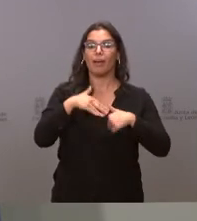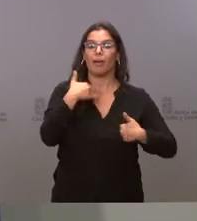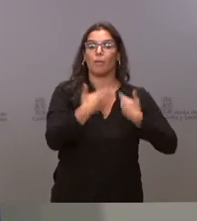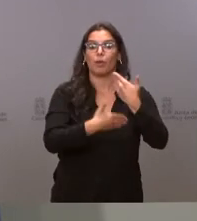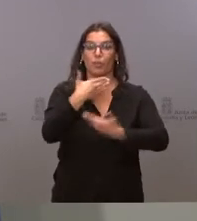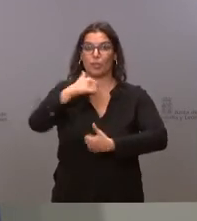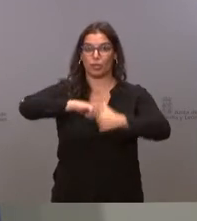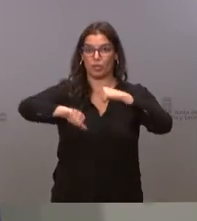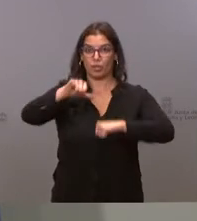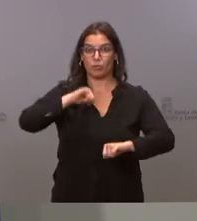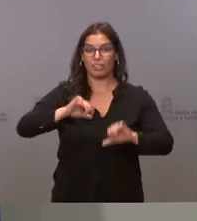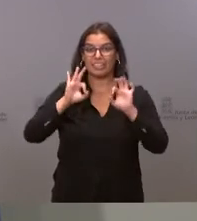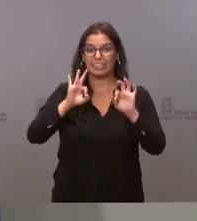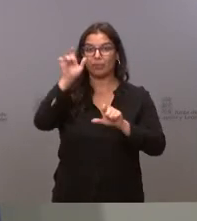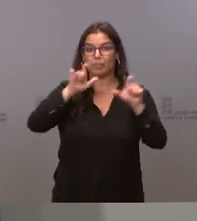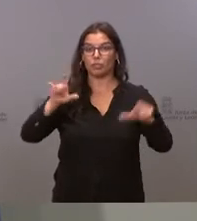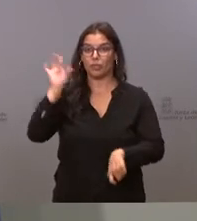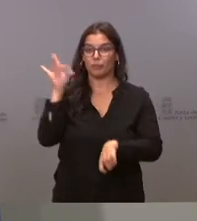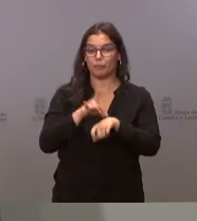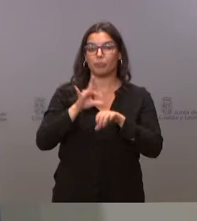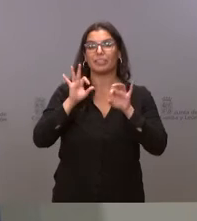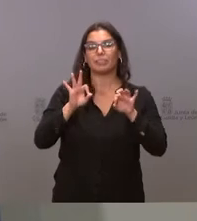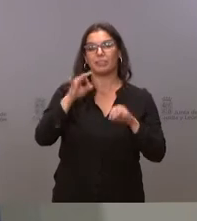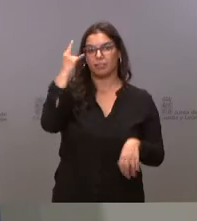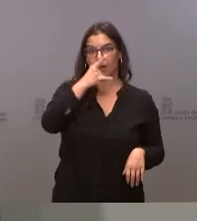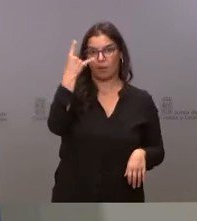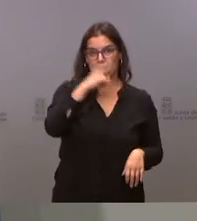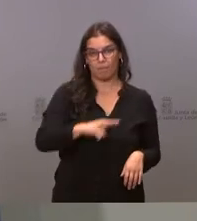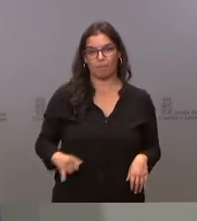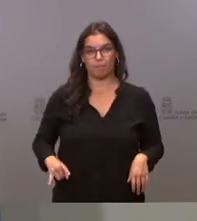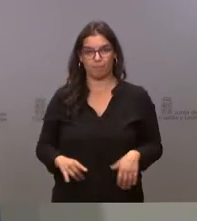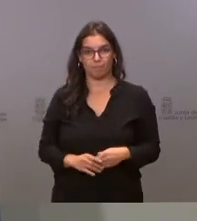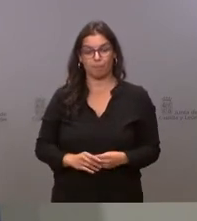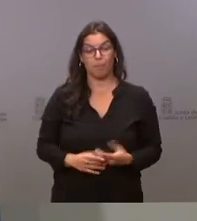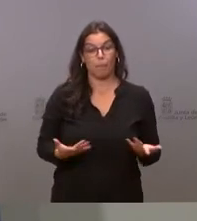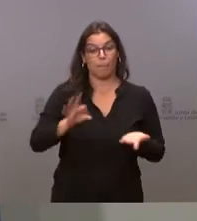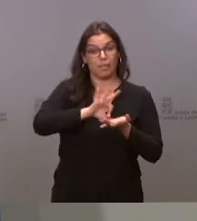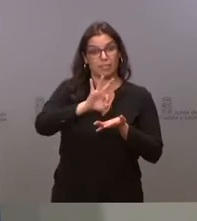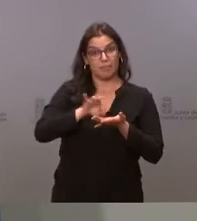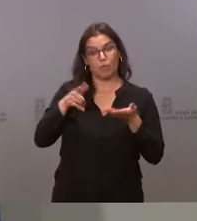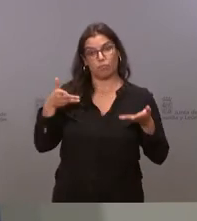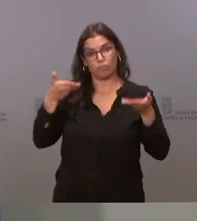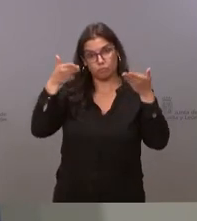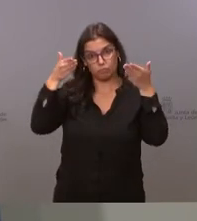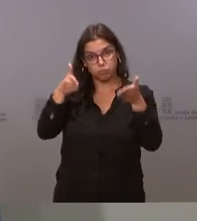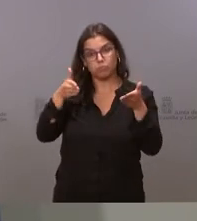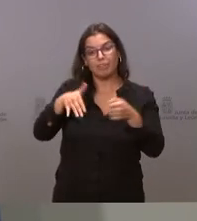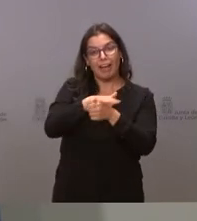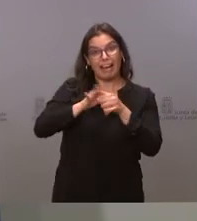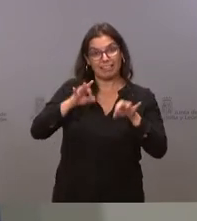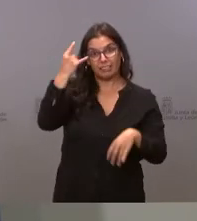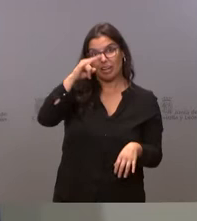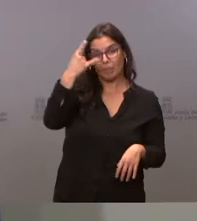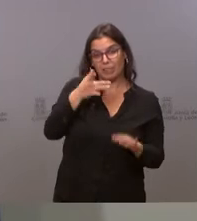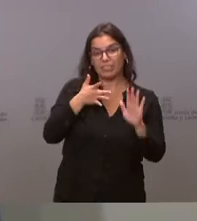quirúrgicos para los pacientes de Salamanca. Estos servicios destinados a los ciudadanos de esta área incrementan